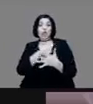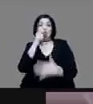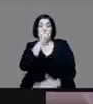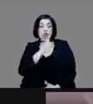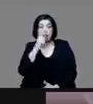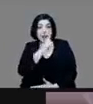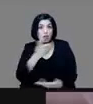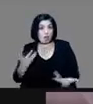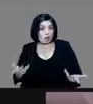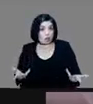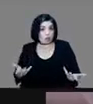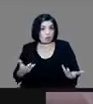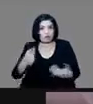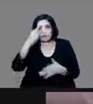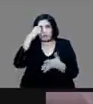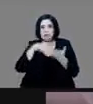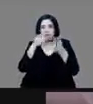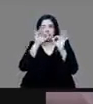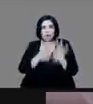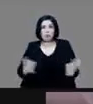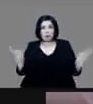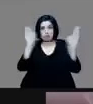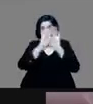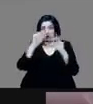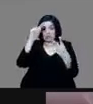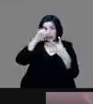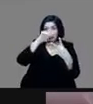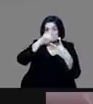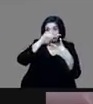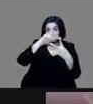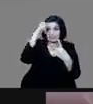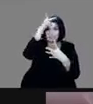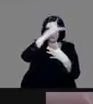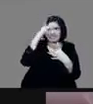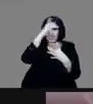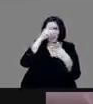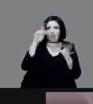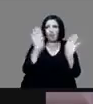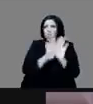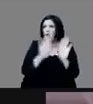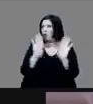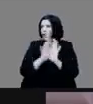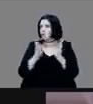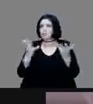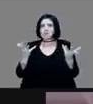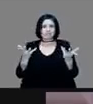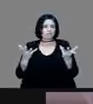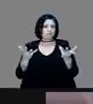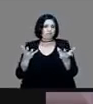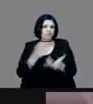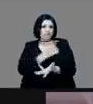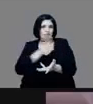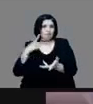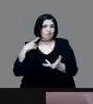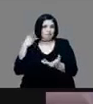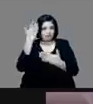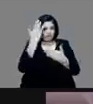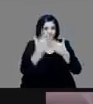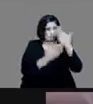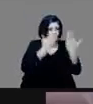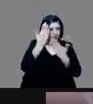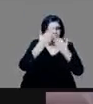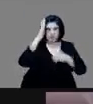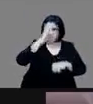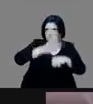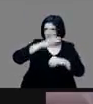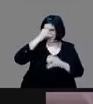particular la parte psicológica, creo que es una línea que debe de ser estudiada con mayor profundidad,